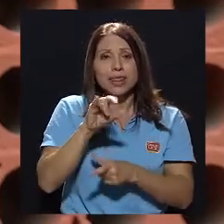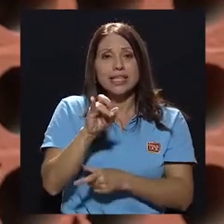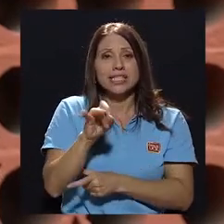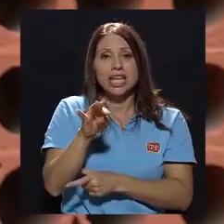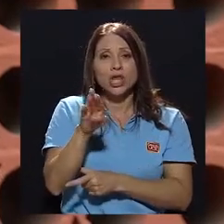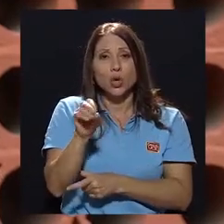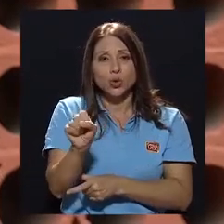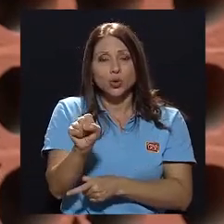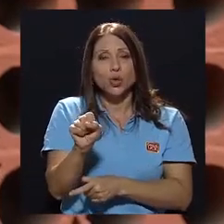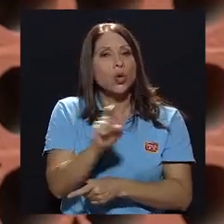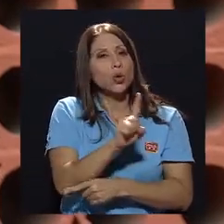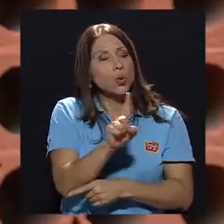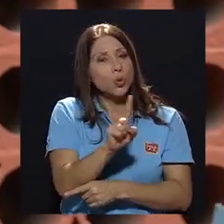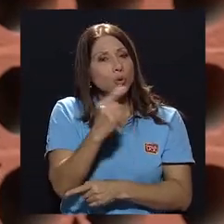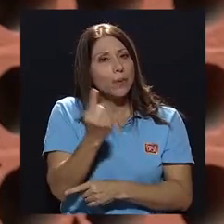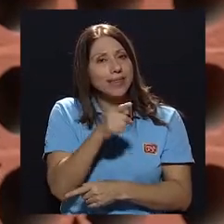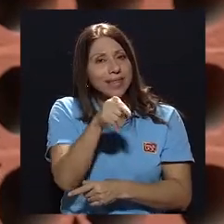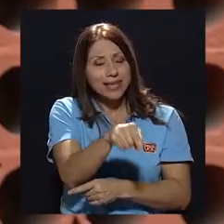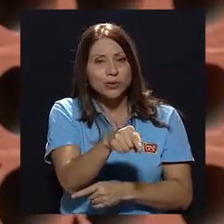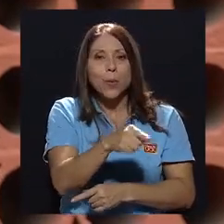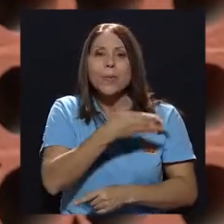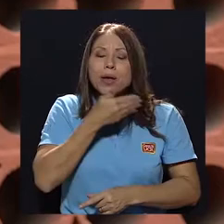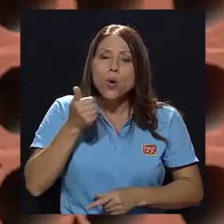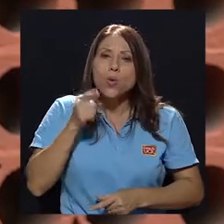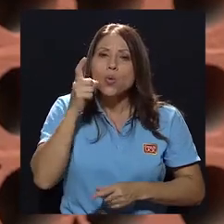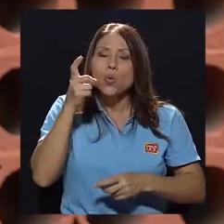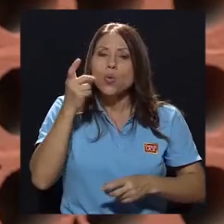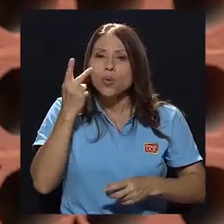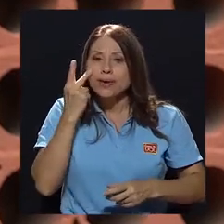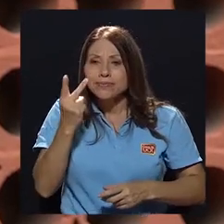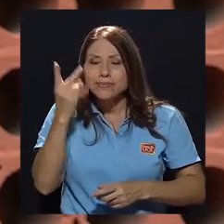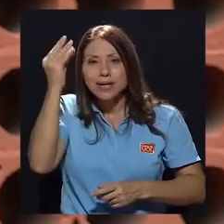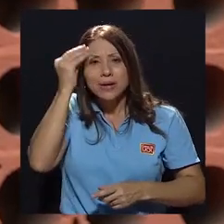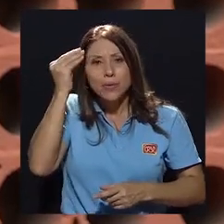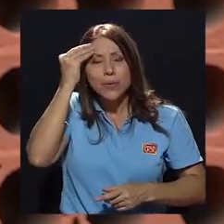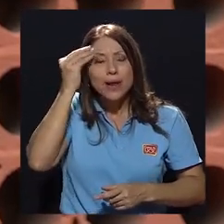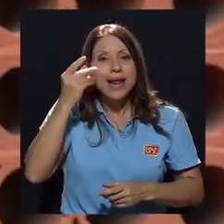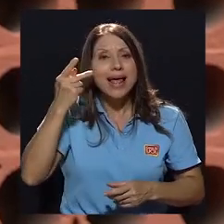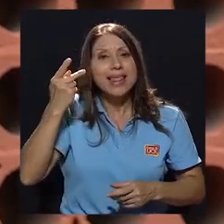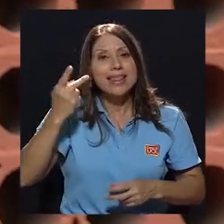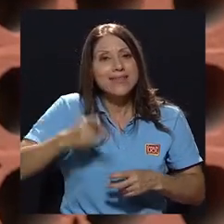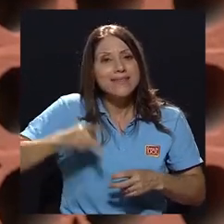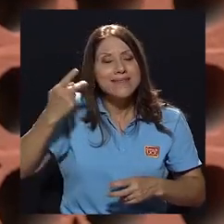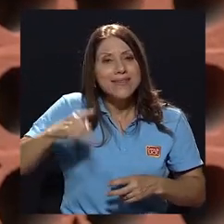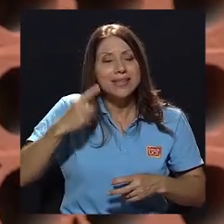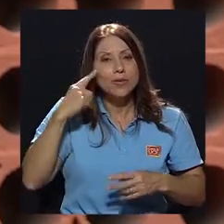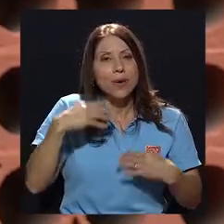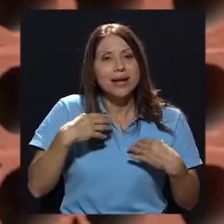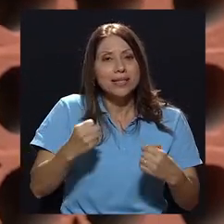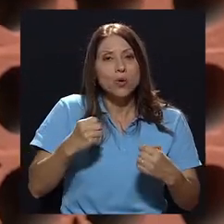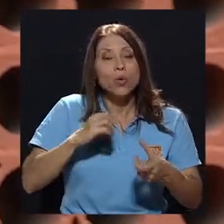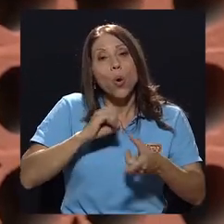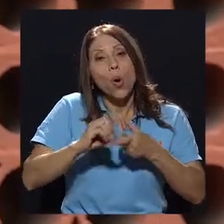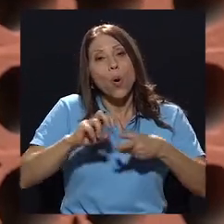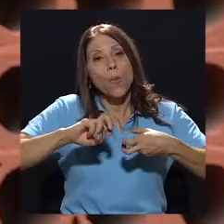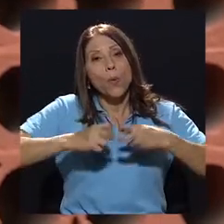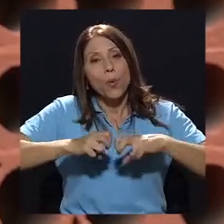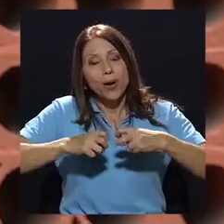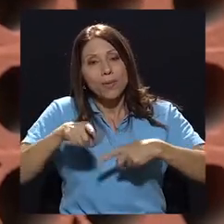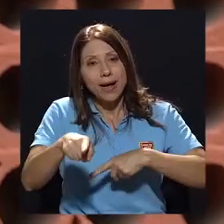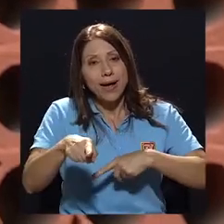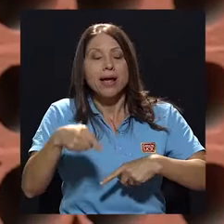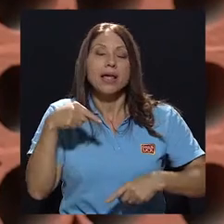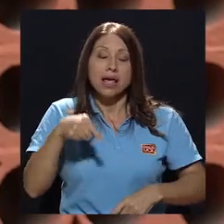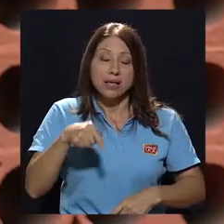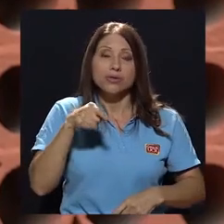sino que haya un criterio más de problemas realmente, de riesgo para la salud, digamos, como para poder definir un sector. Eso me parece